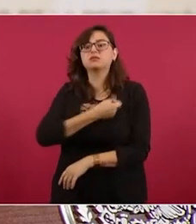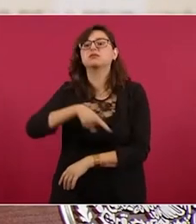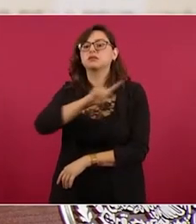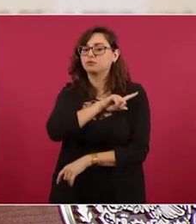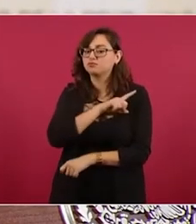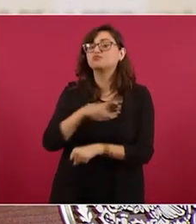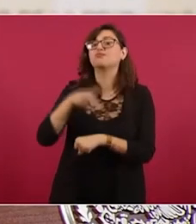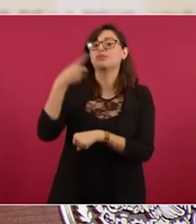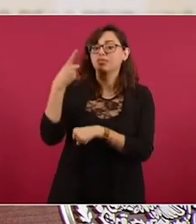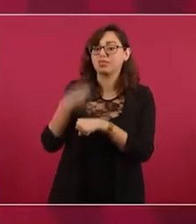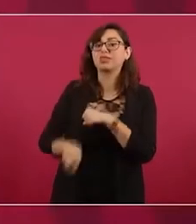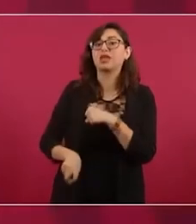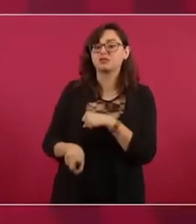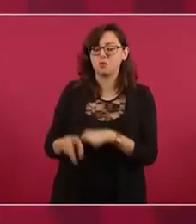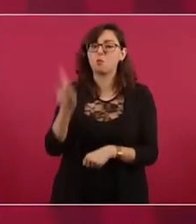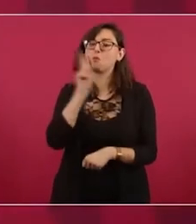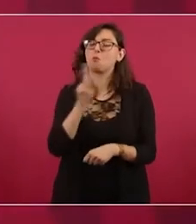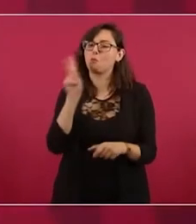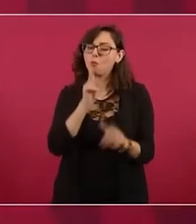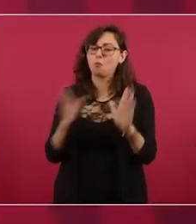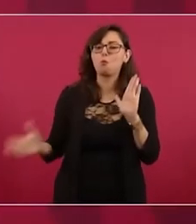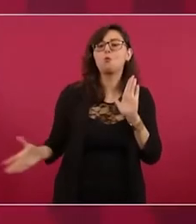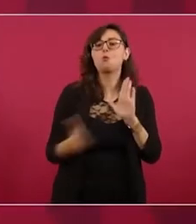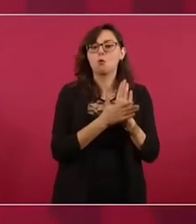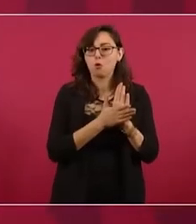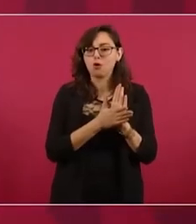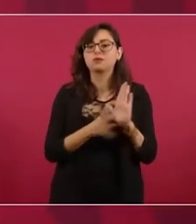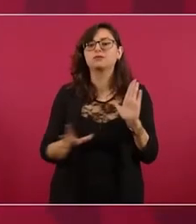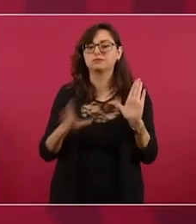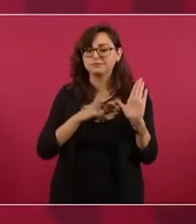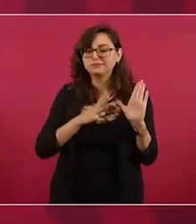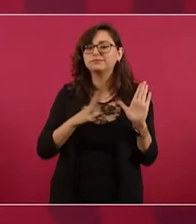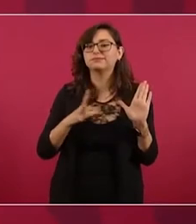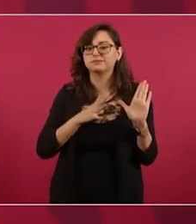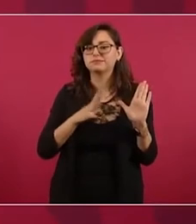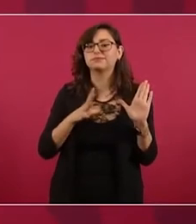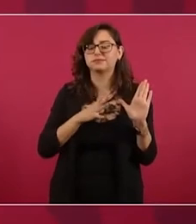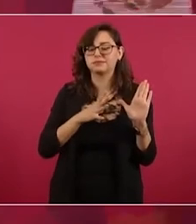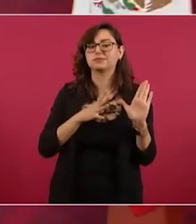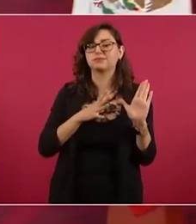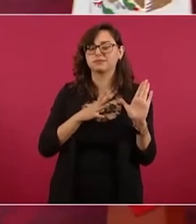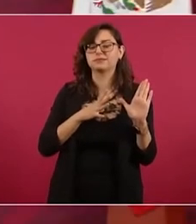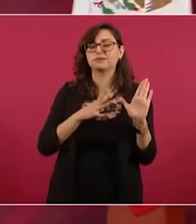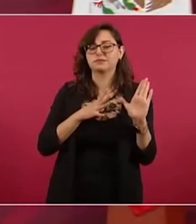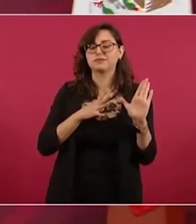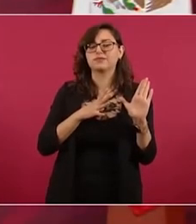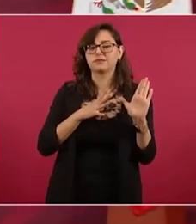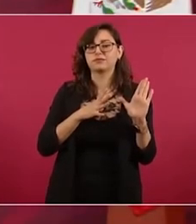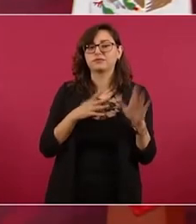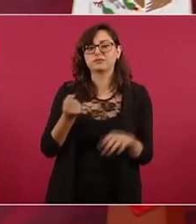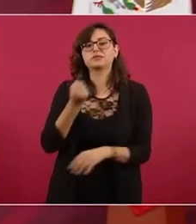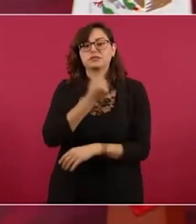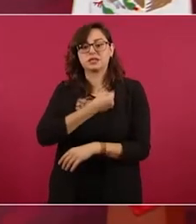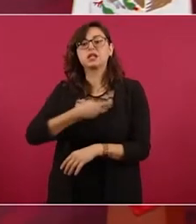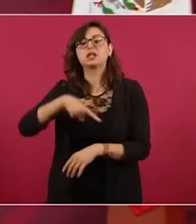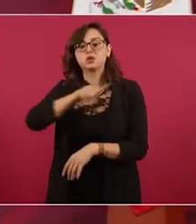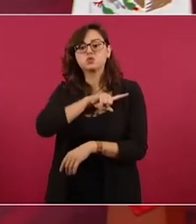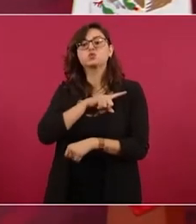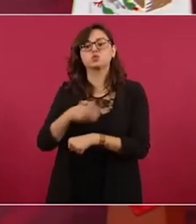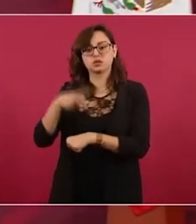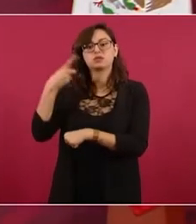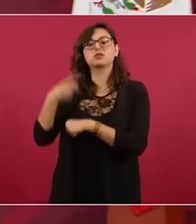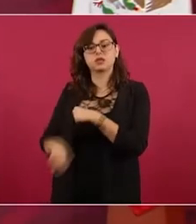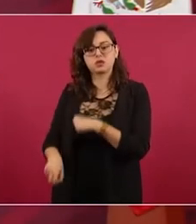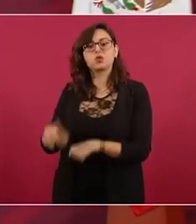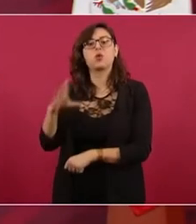está probado que se daña la salud pero